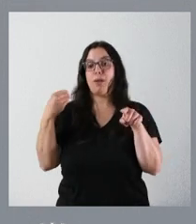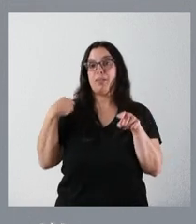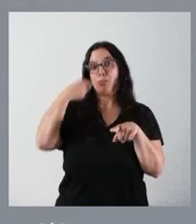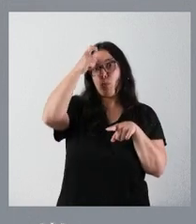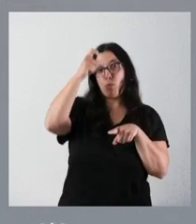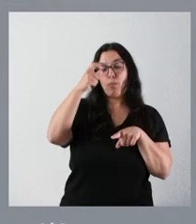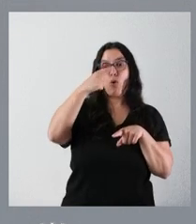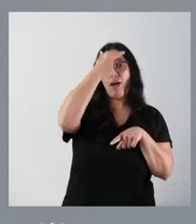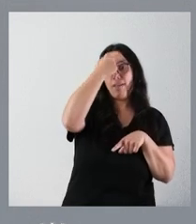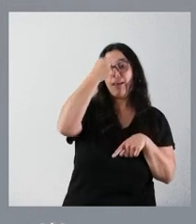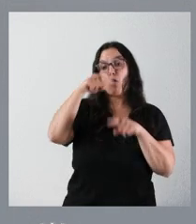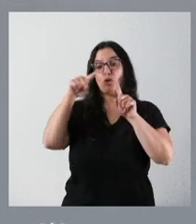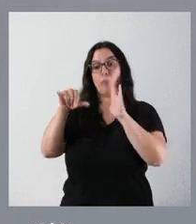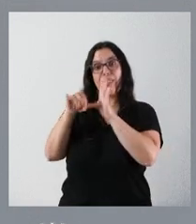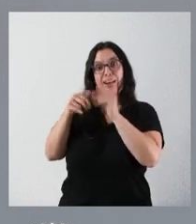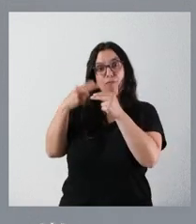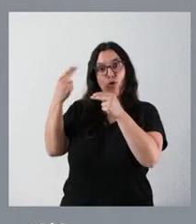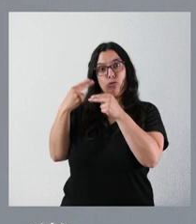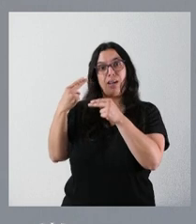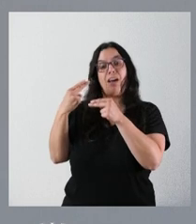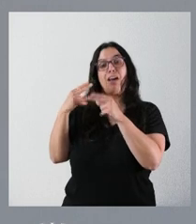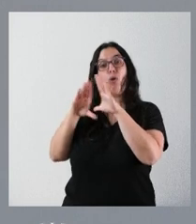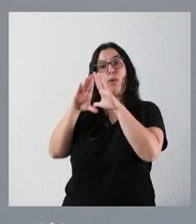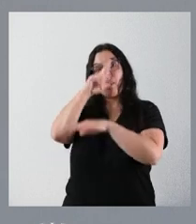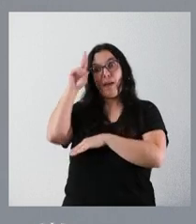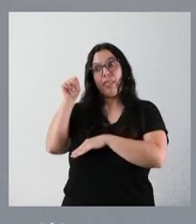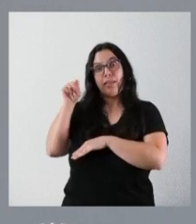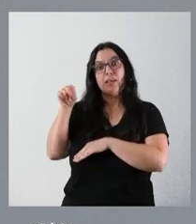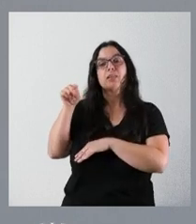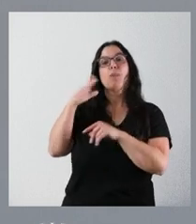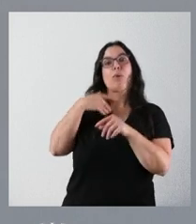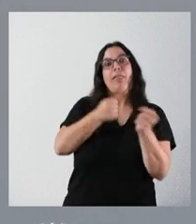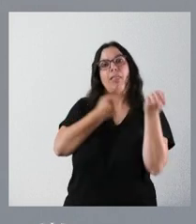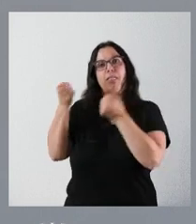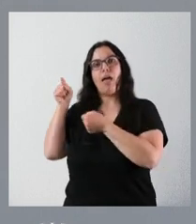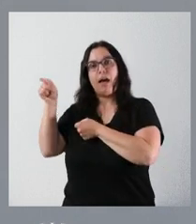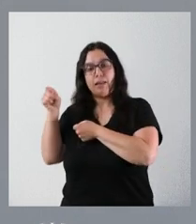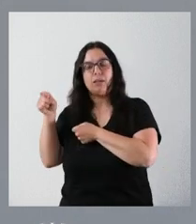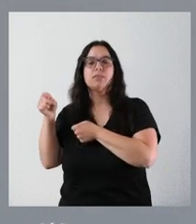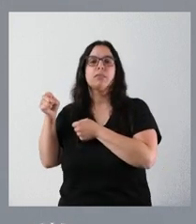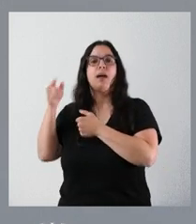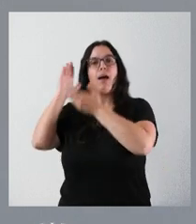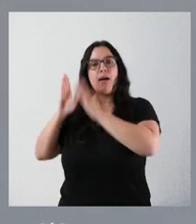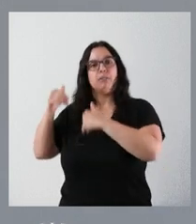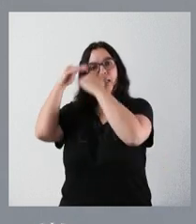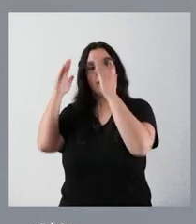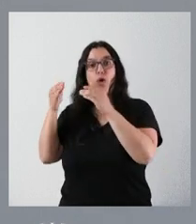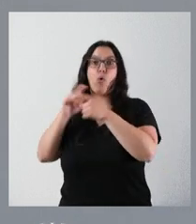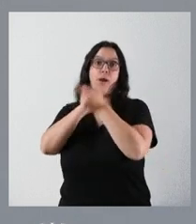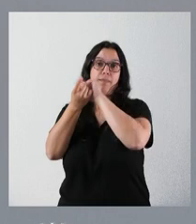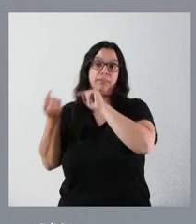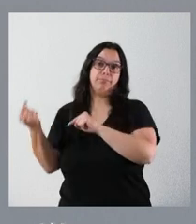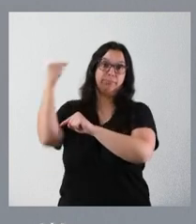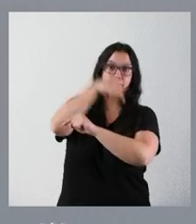Ávila y Segovia puedan ser objeto de tratamiento sanitario en la Comunidad de Madrid y, a la inversa, pacientes de la Comunidad de Madrid